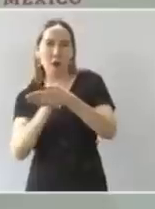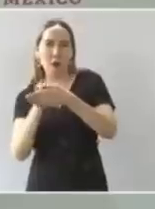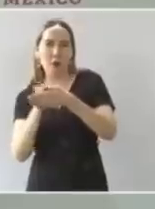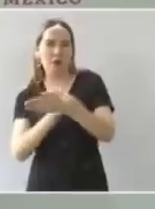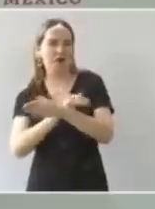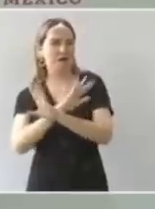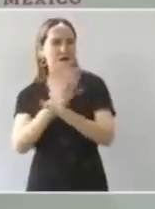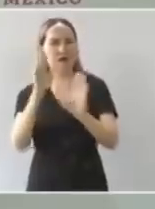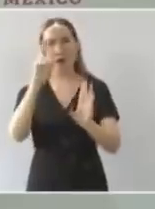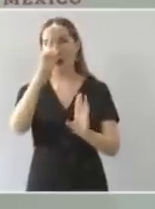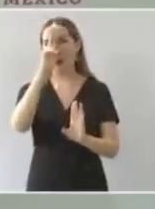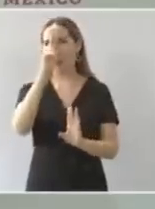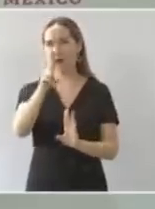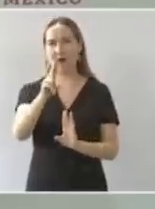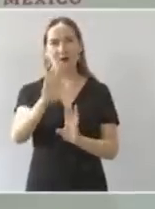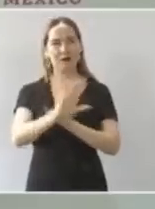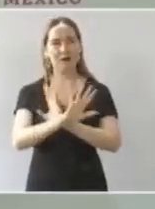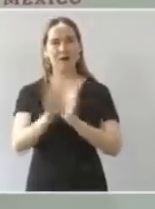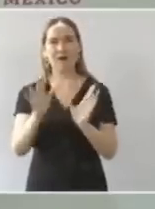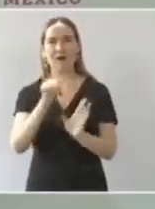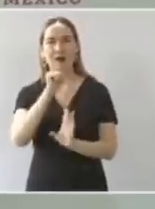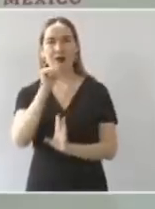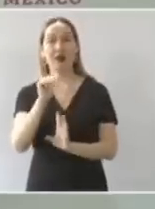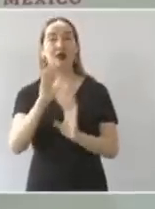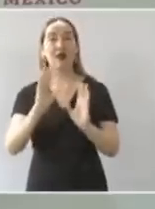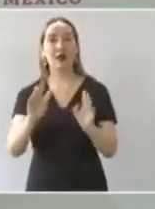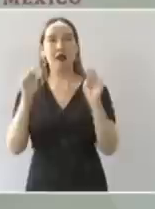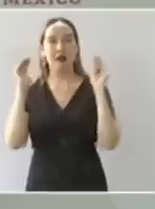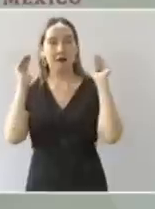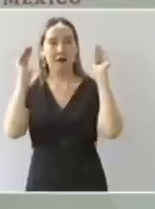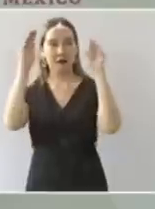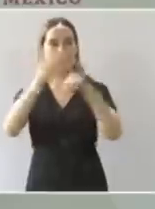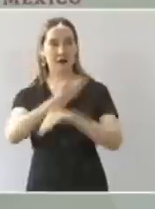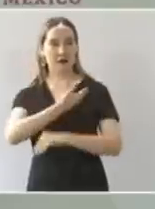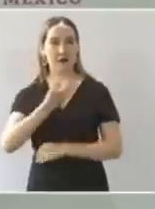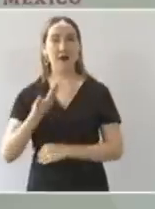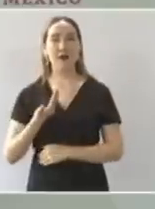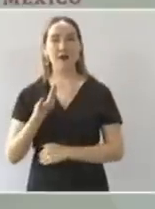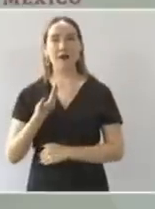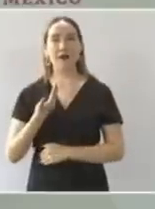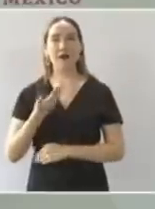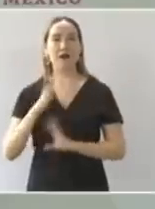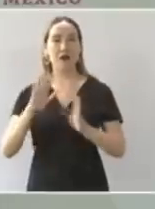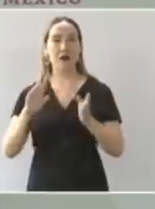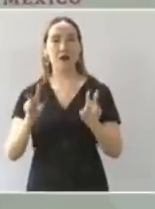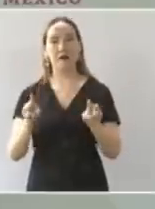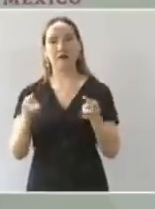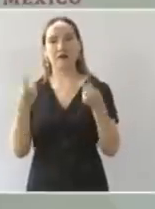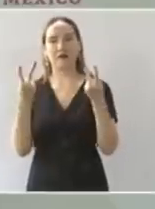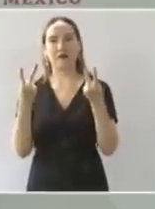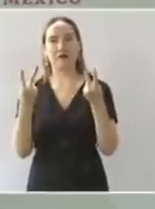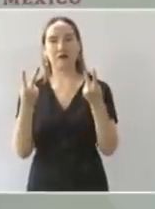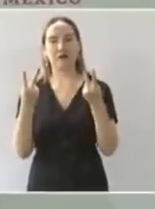gobierno ya vendimos el avión presidencial ya se fue